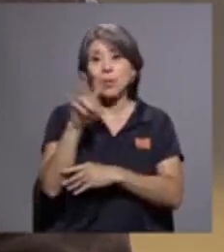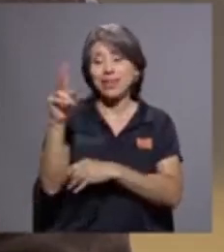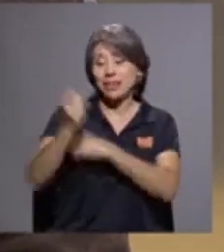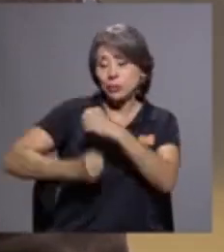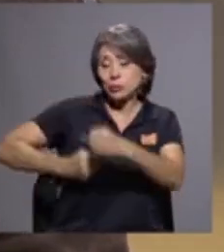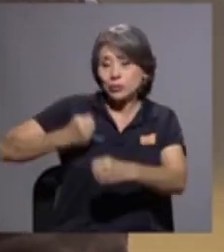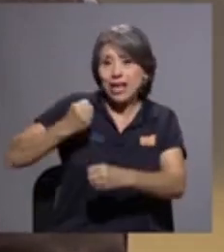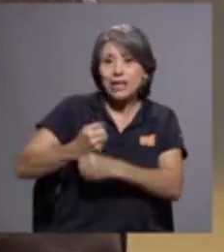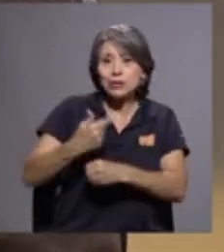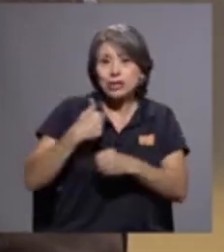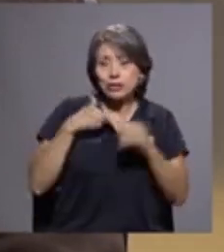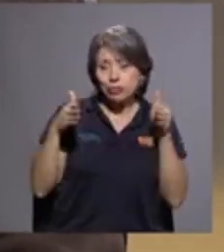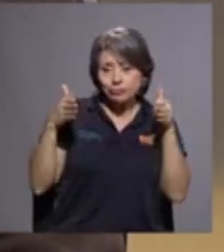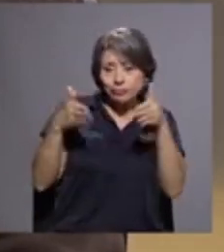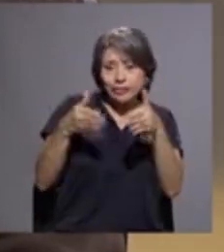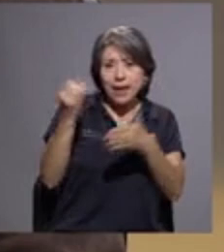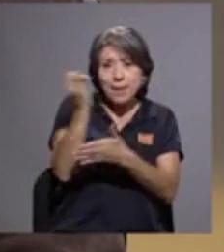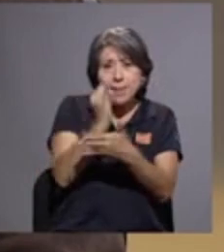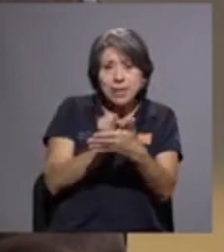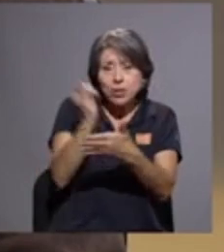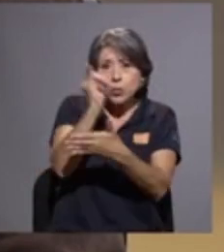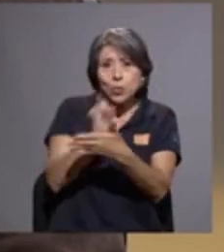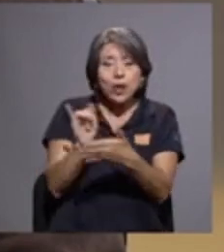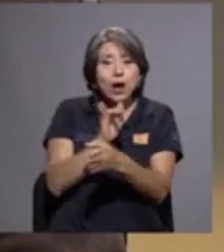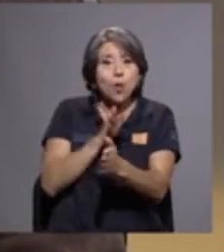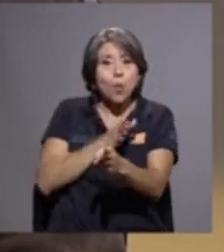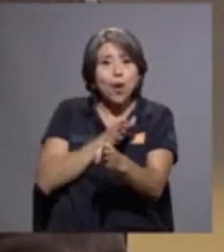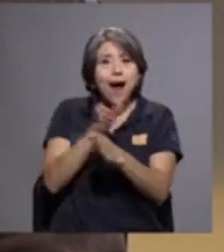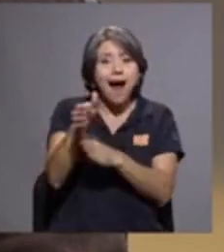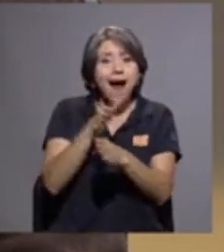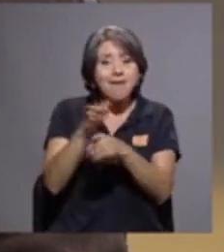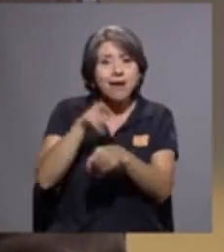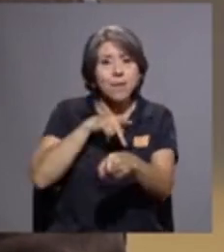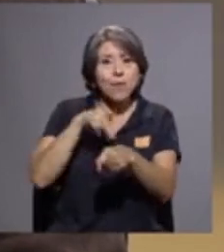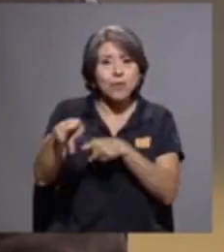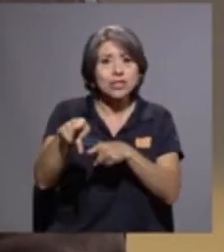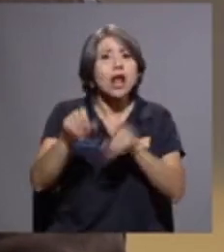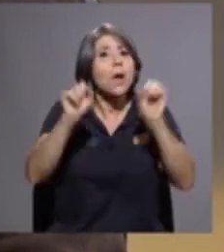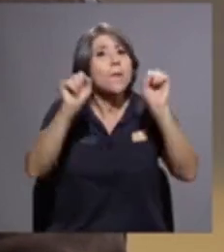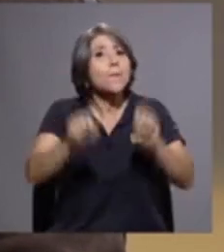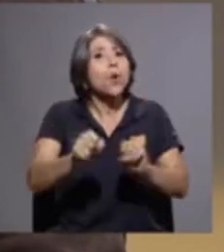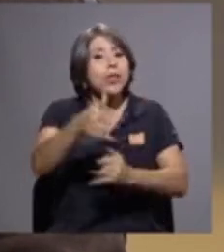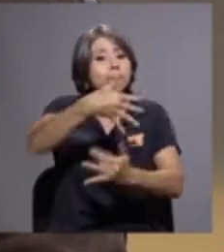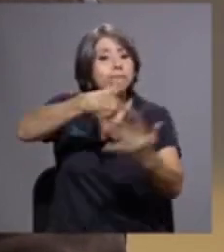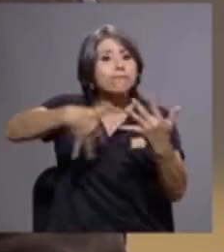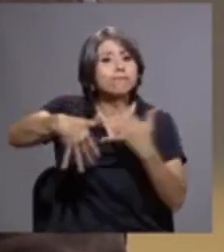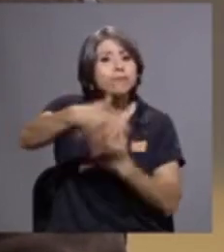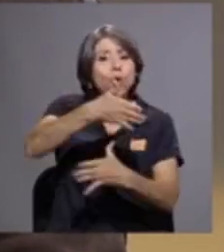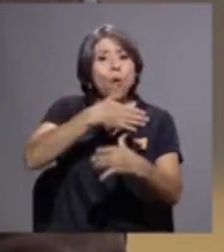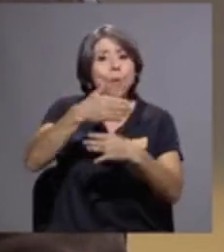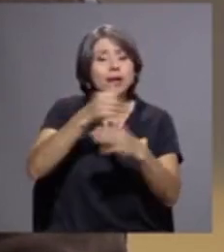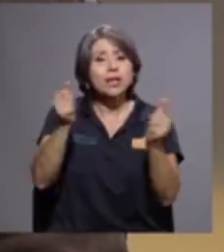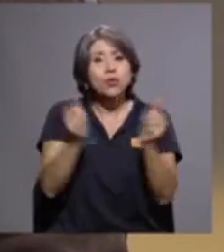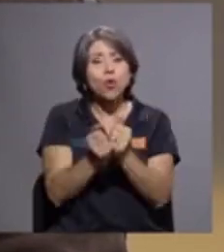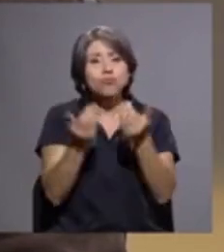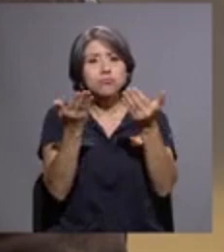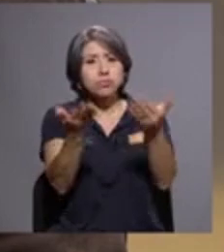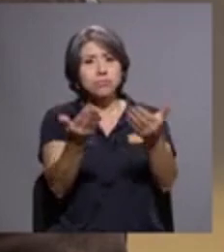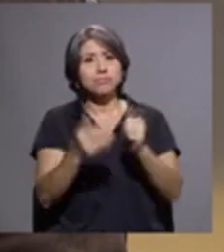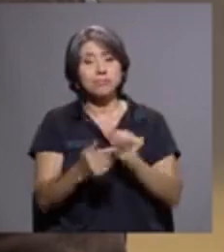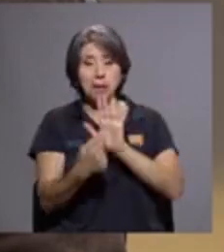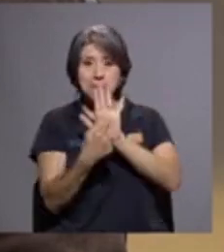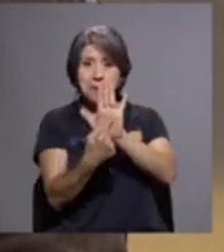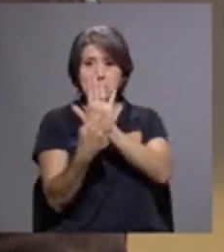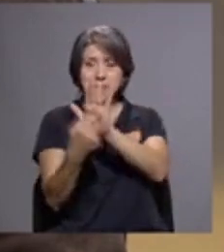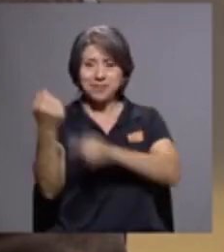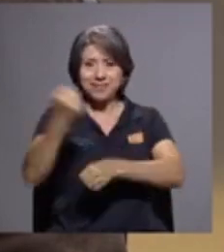pintura como una carrera profesional, poder compartir con el público estos trabajos que